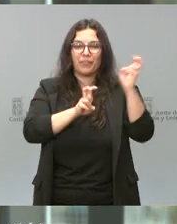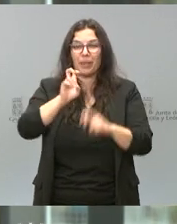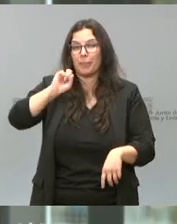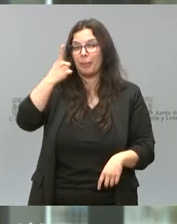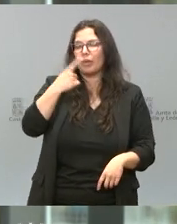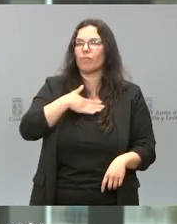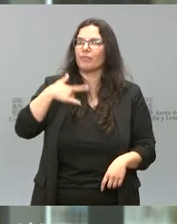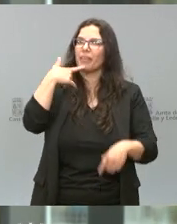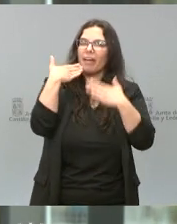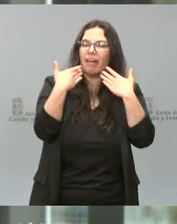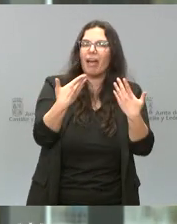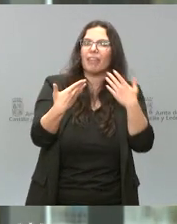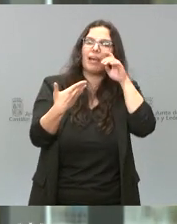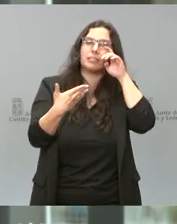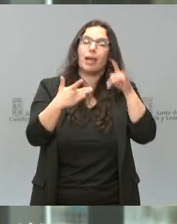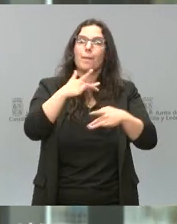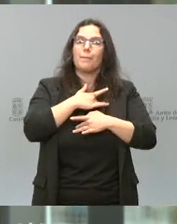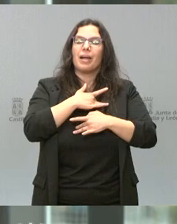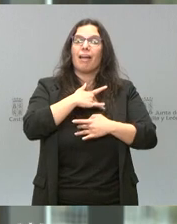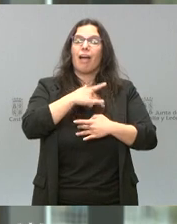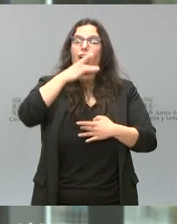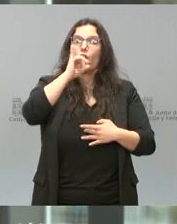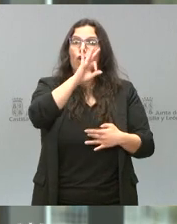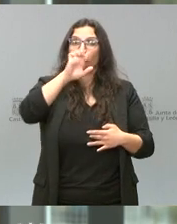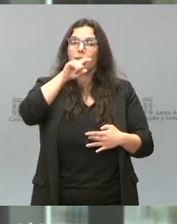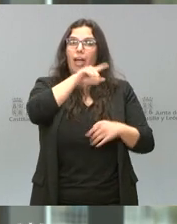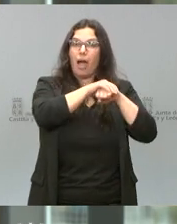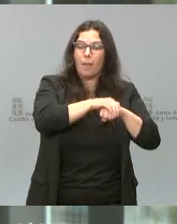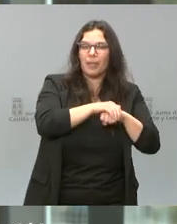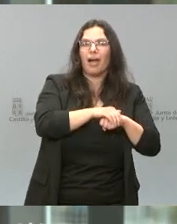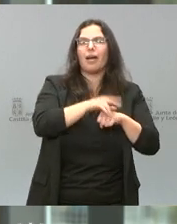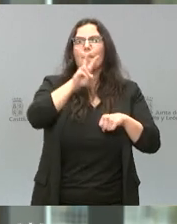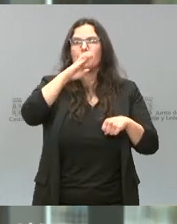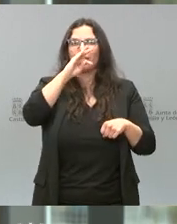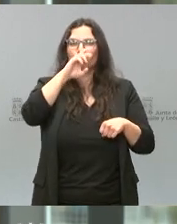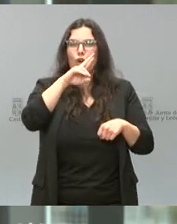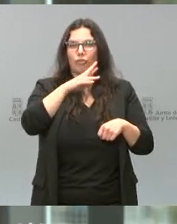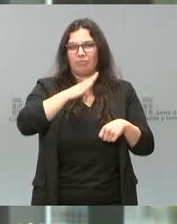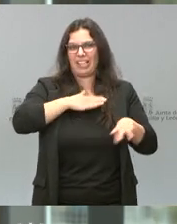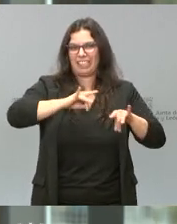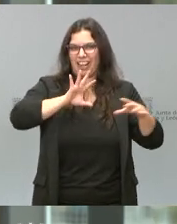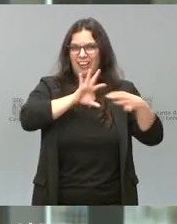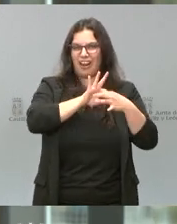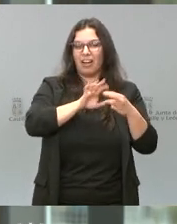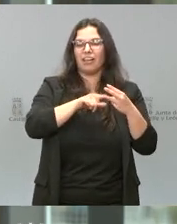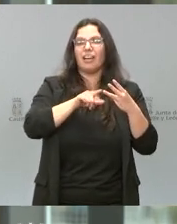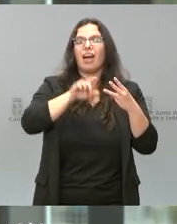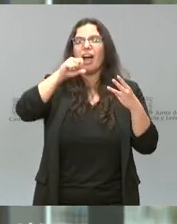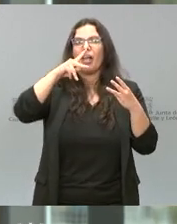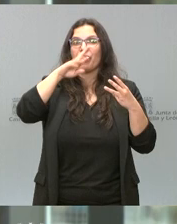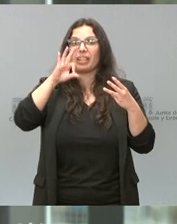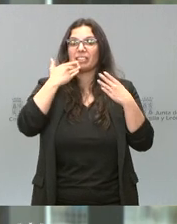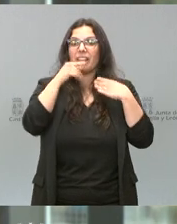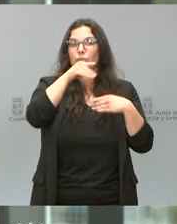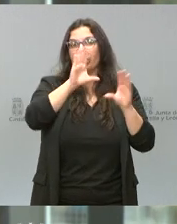empezar, agradecer a María José, amiga y gran empresaria, Víctor, Paisano y Andrés, referente y artífice junto a equipo